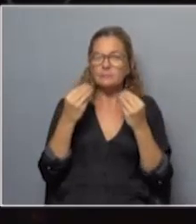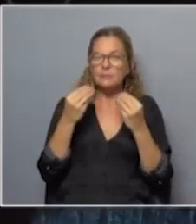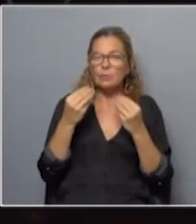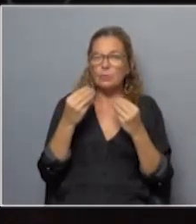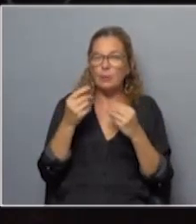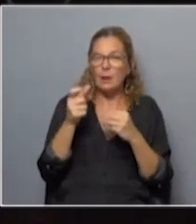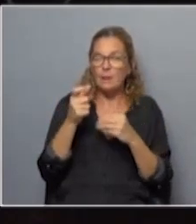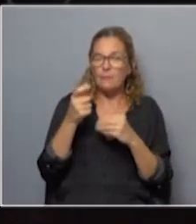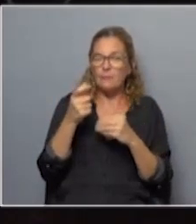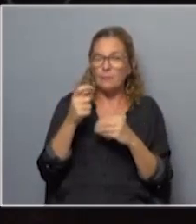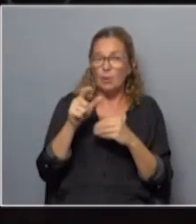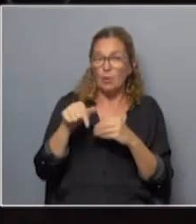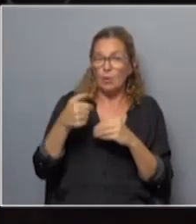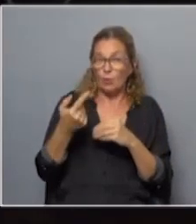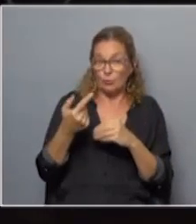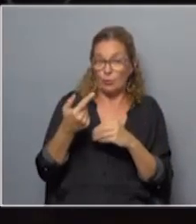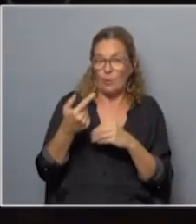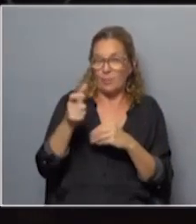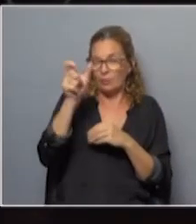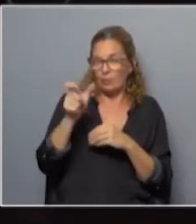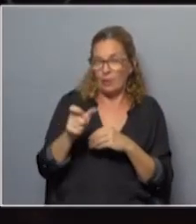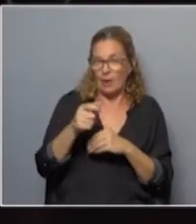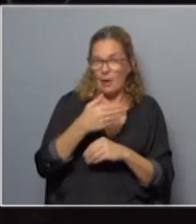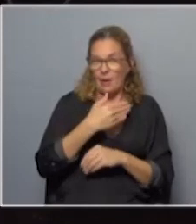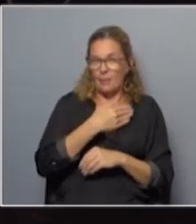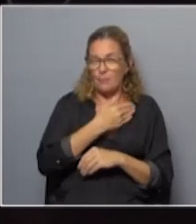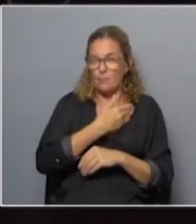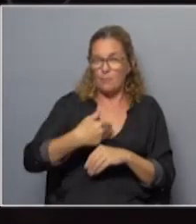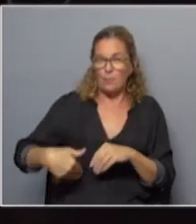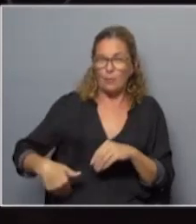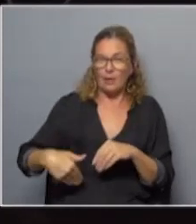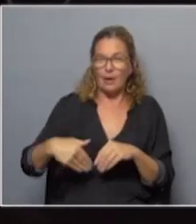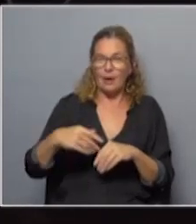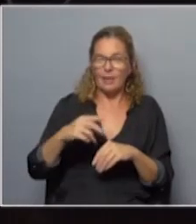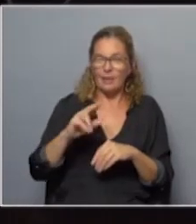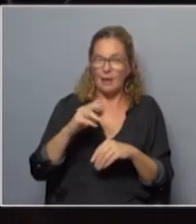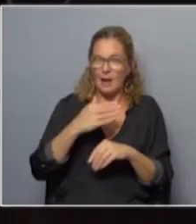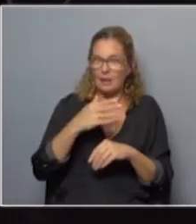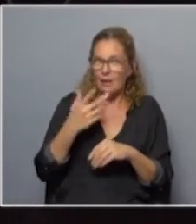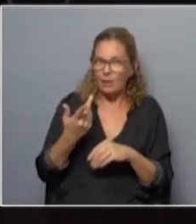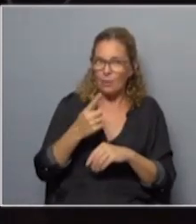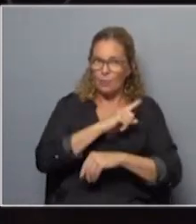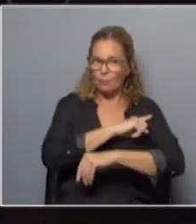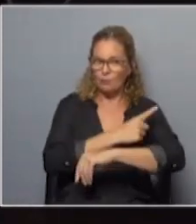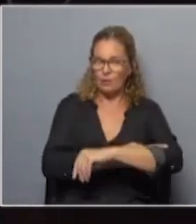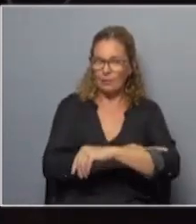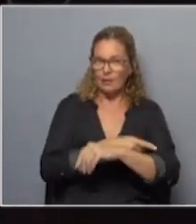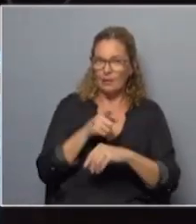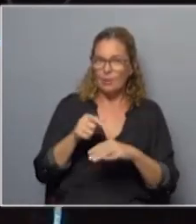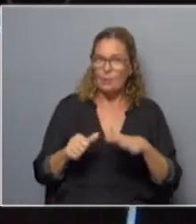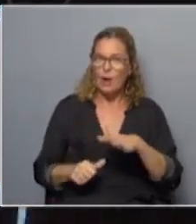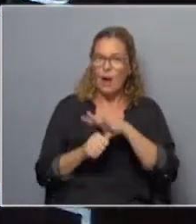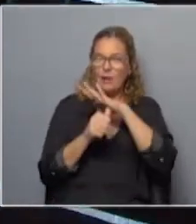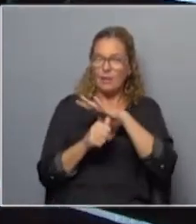representante de otro poder del Estado que además de todo resulta ser que es el líder